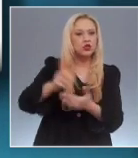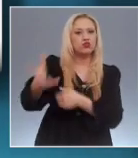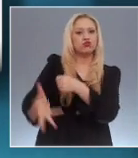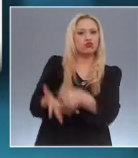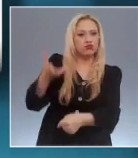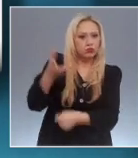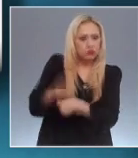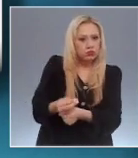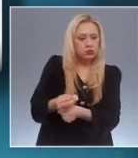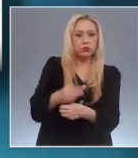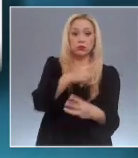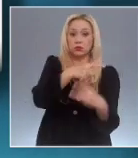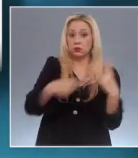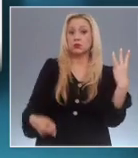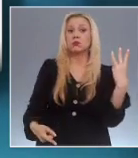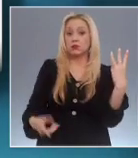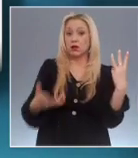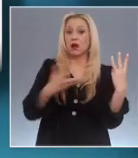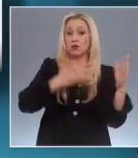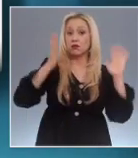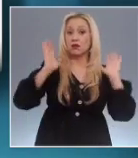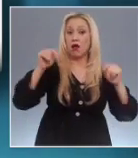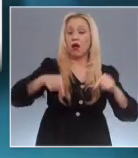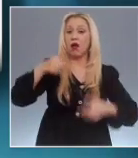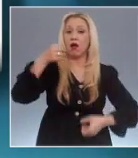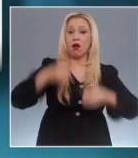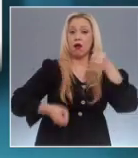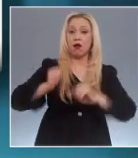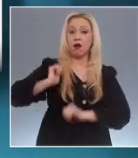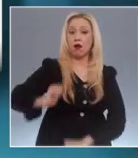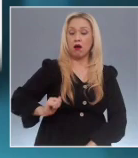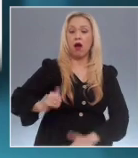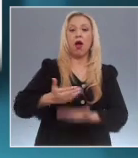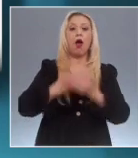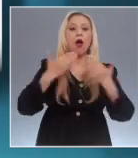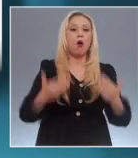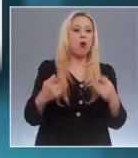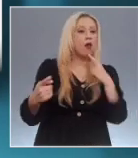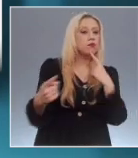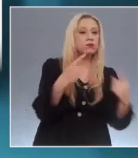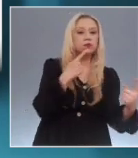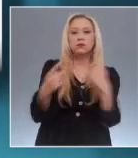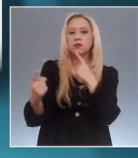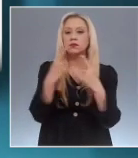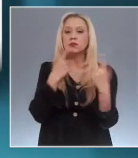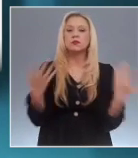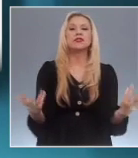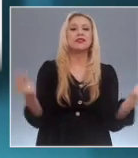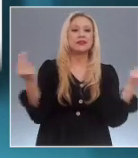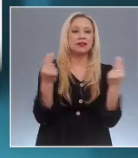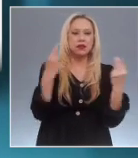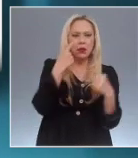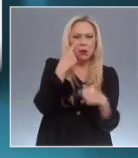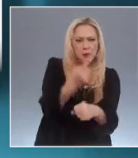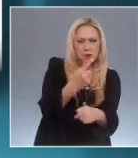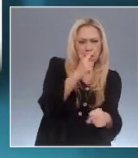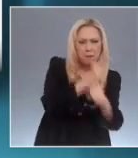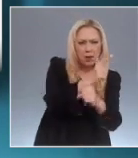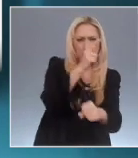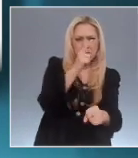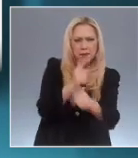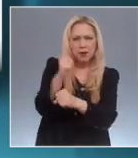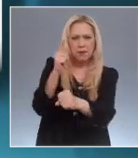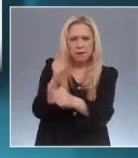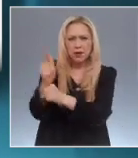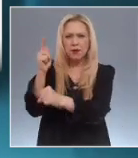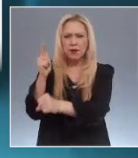Entonces, el trabajo que se está haciendo es tratar de identificar por cada derecho cuáles son las obligaciones,